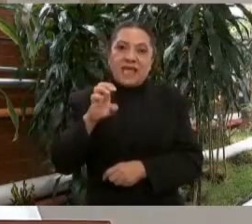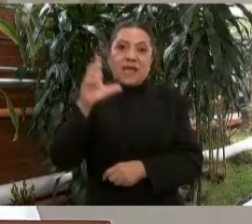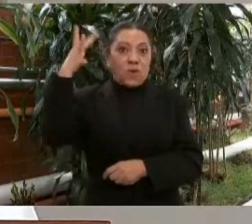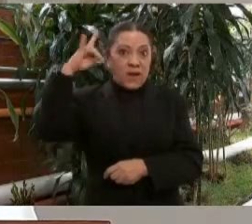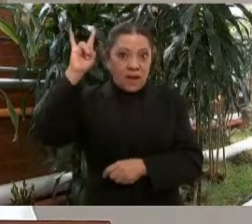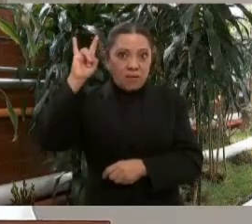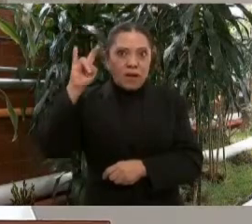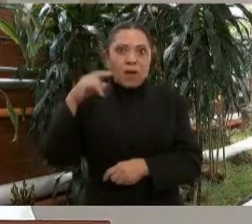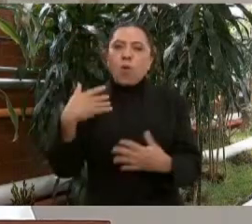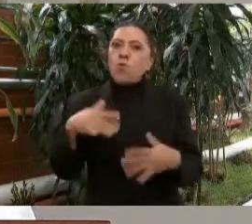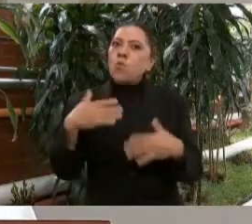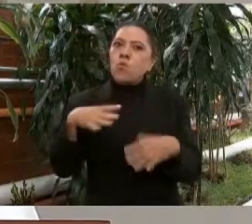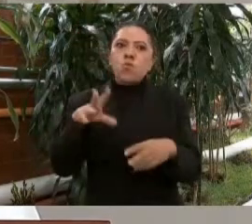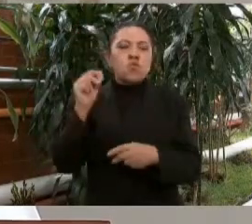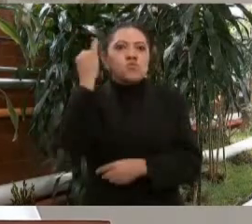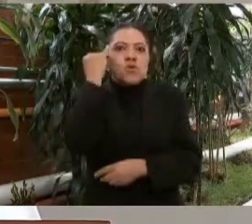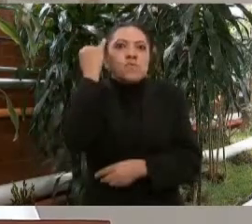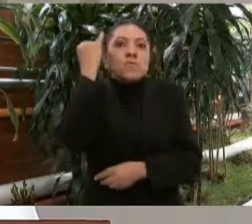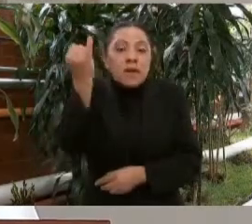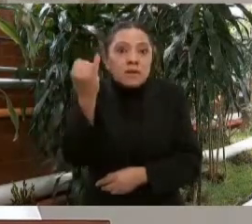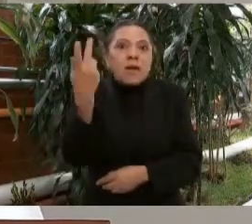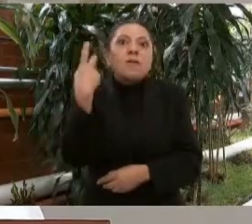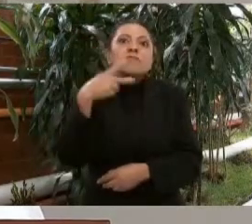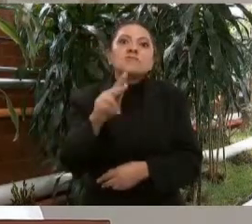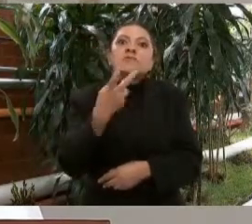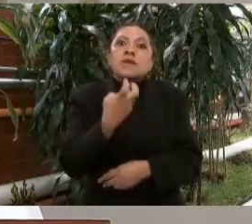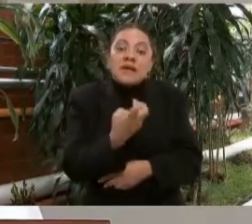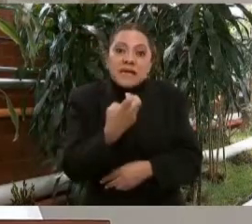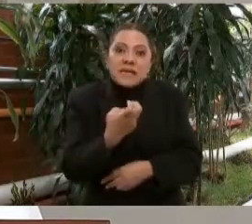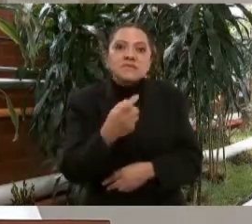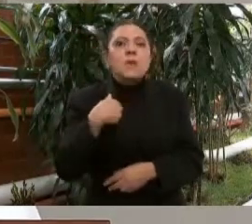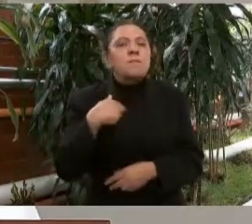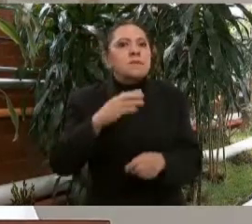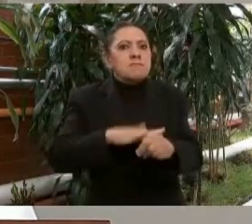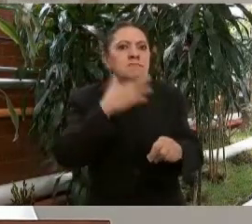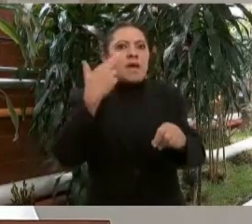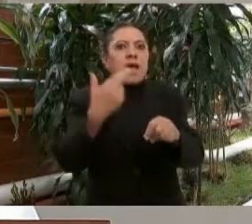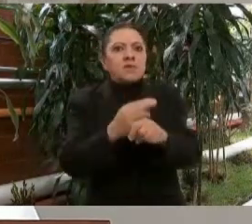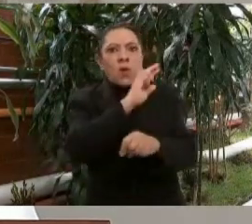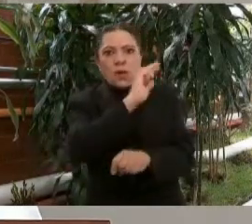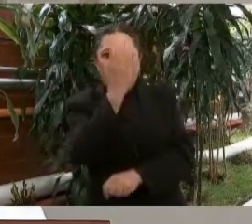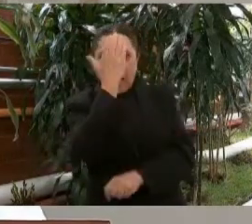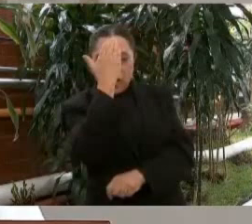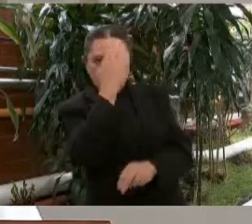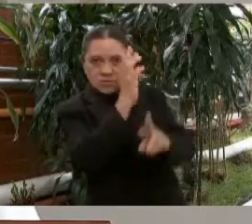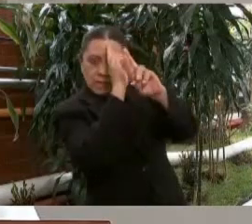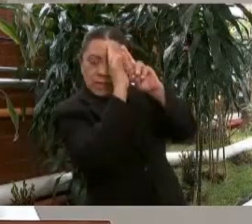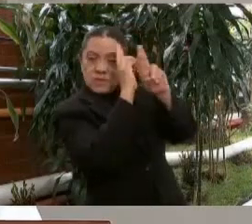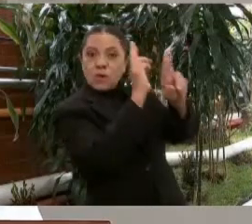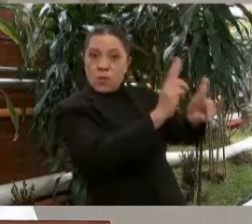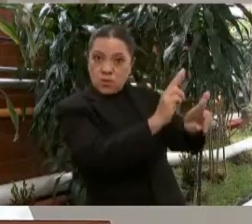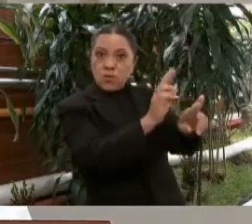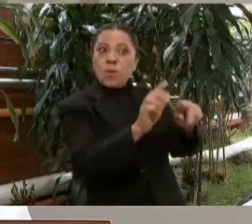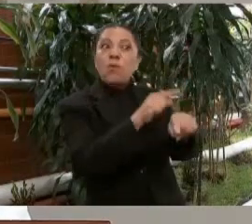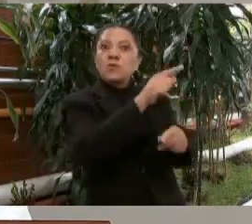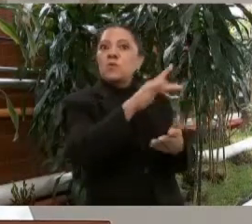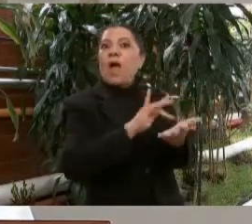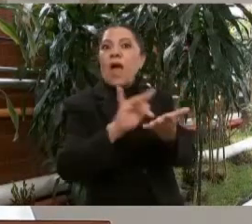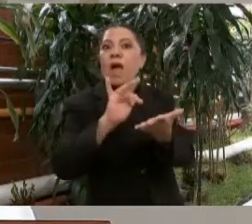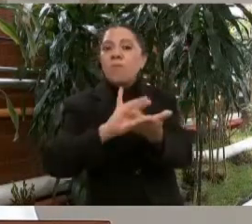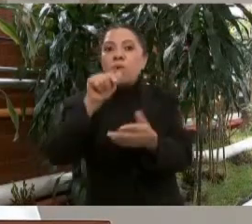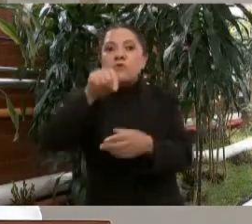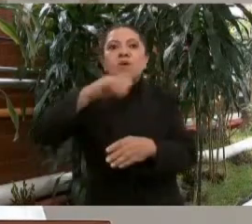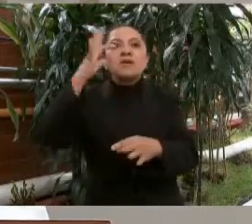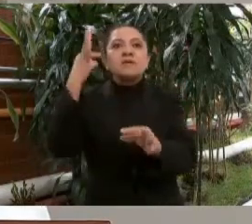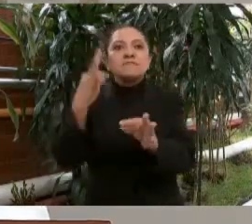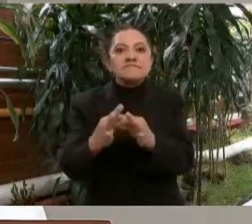ello, mi mayor agradecimiento y reconocimiento al Ejército mexicano por su apoyo a concretar esta acción solidaria con los